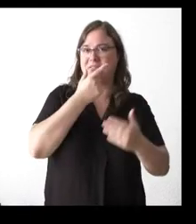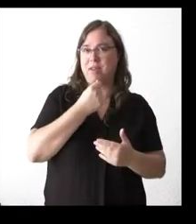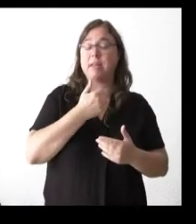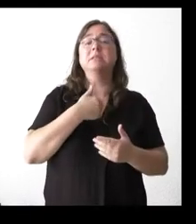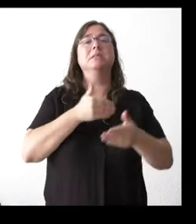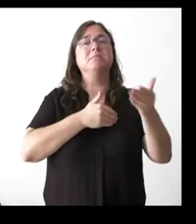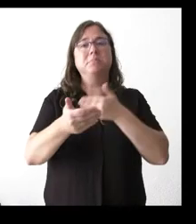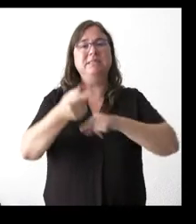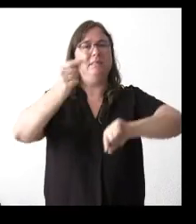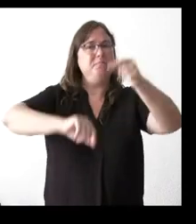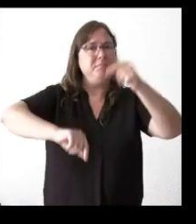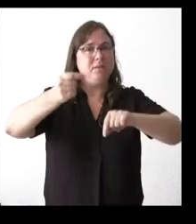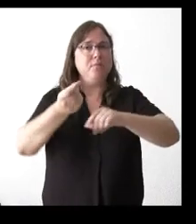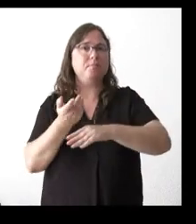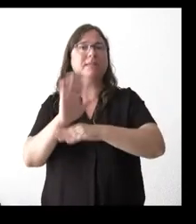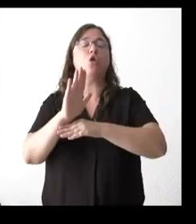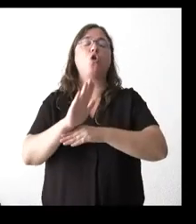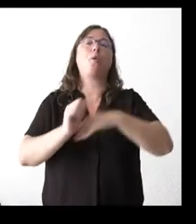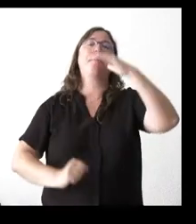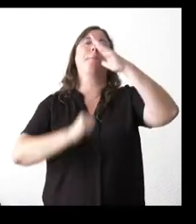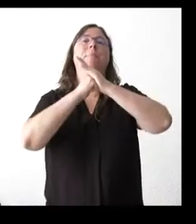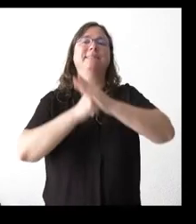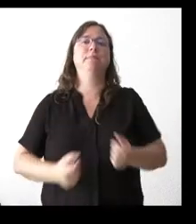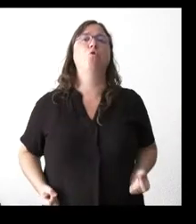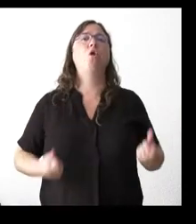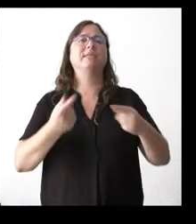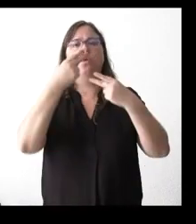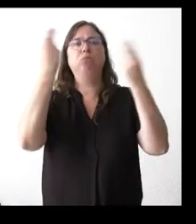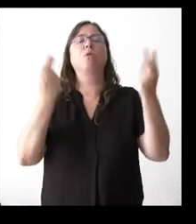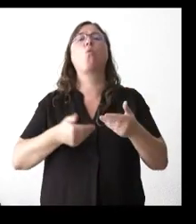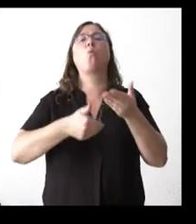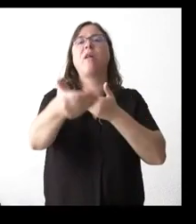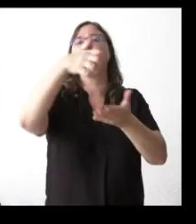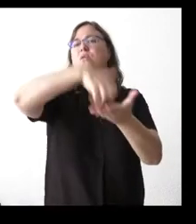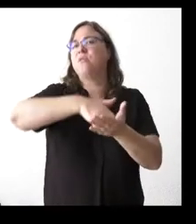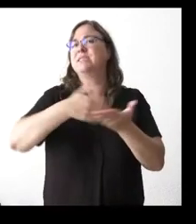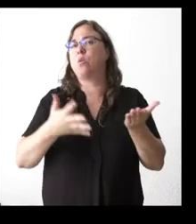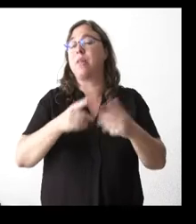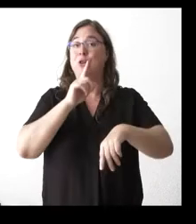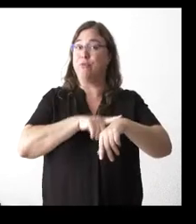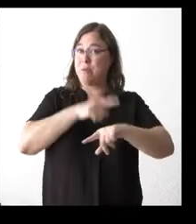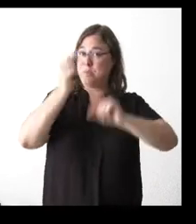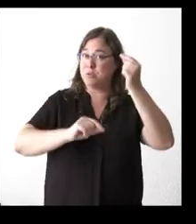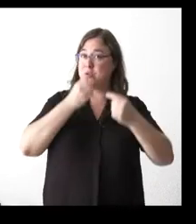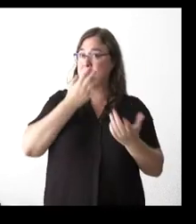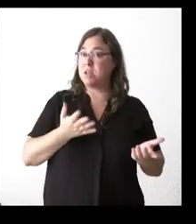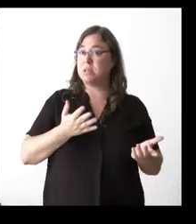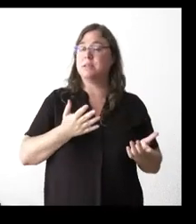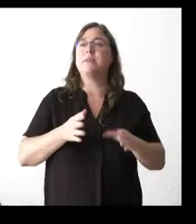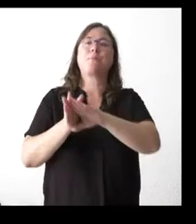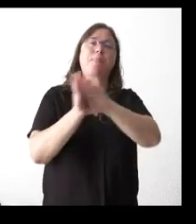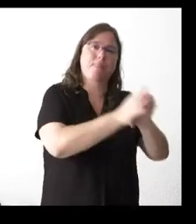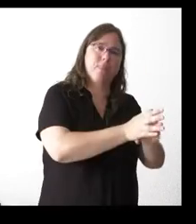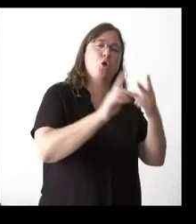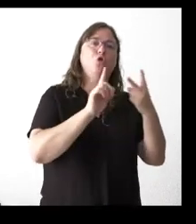aprobación, este caso, del techo de gasto. Y si cree que, en definitiva, van a poder presentarse a tiempo las cuentas. Y luego ya sobre el calendario laboral. No sé si se